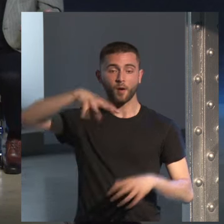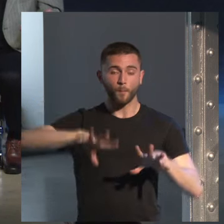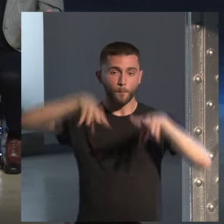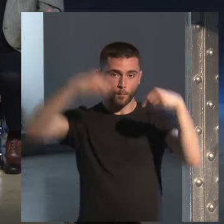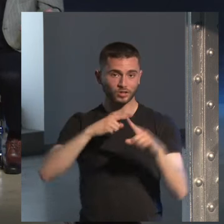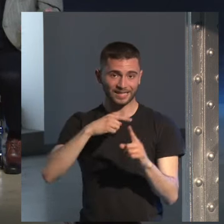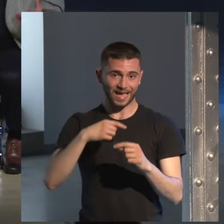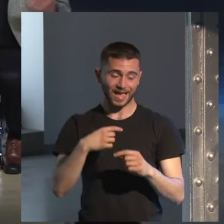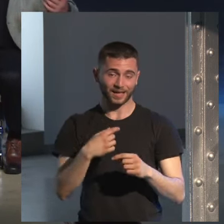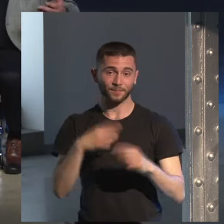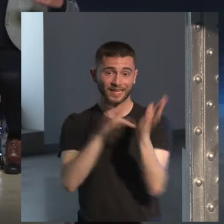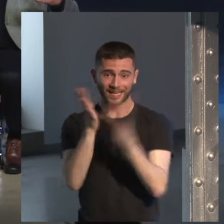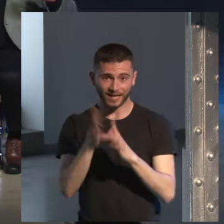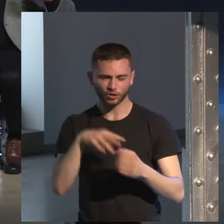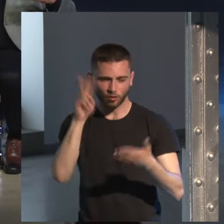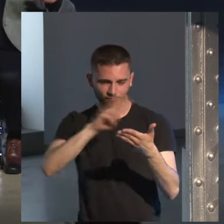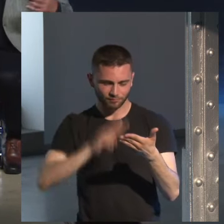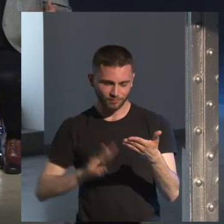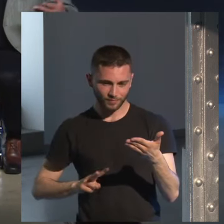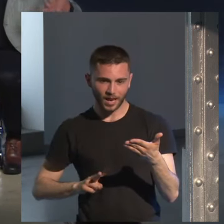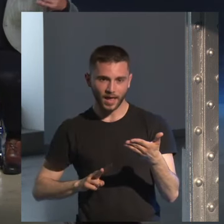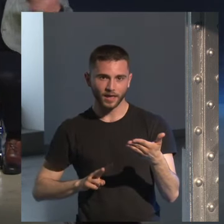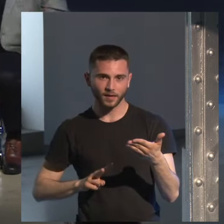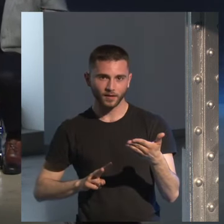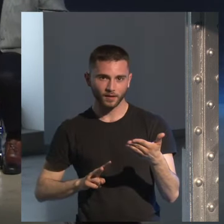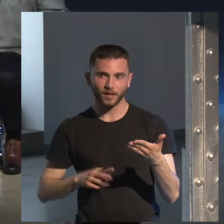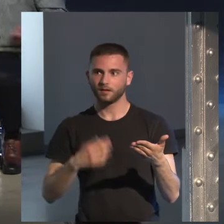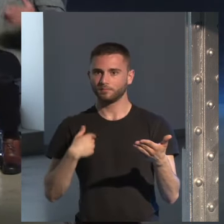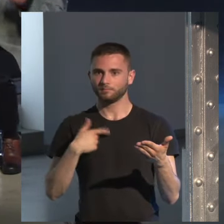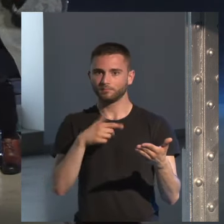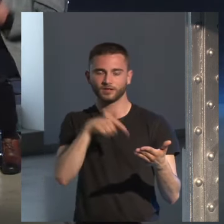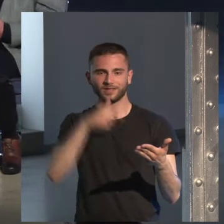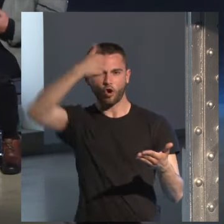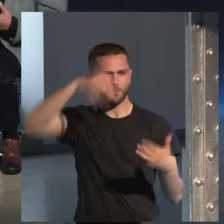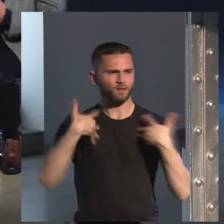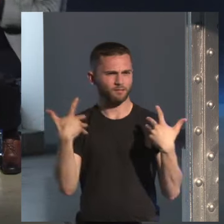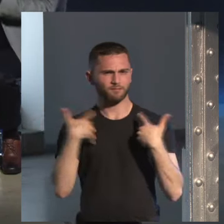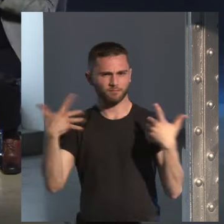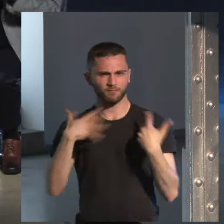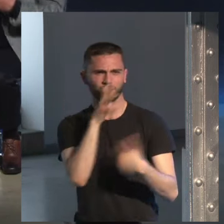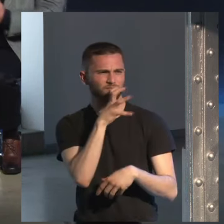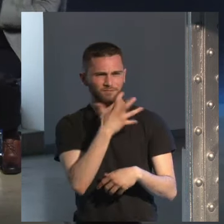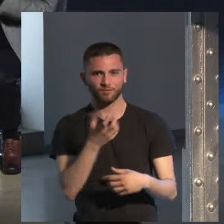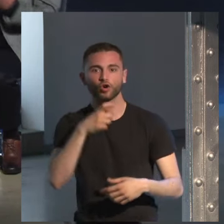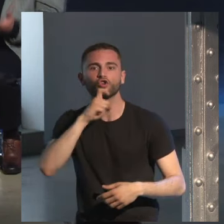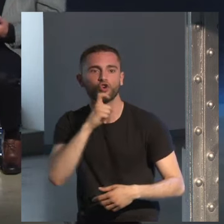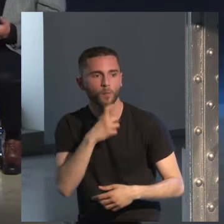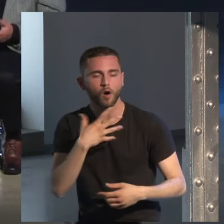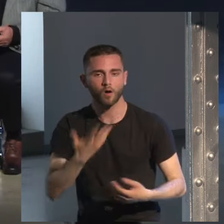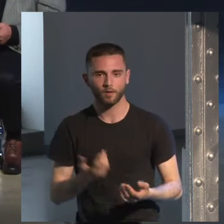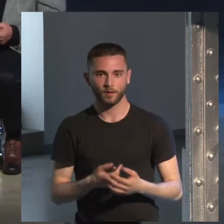mí que yo decía bueno esto cómo es posible que a este hombre le estén pasando estas cosas tan terribles y me iba